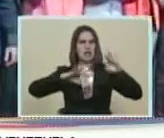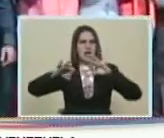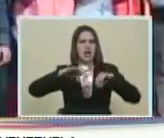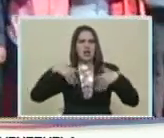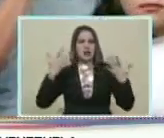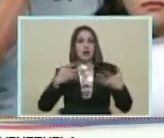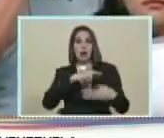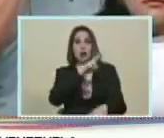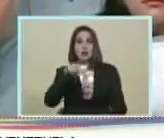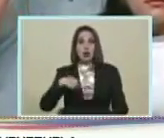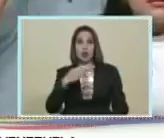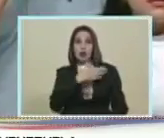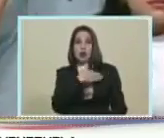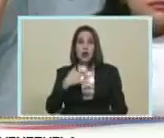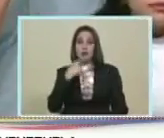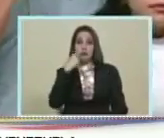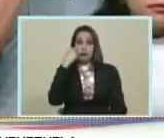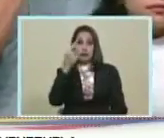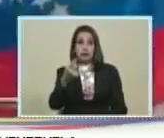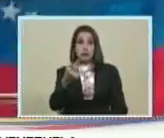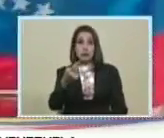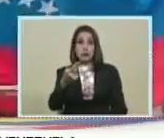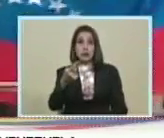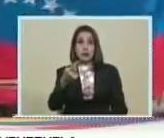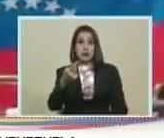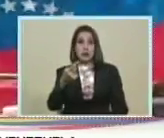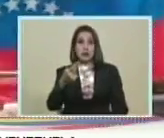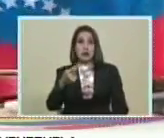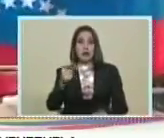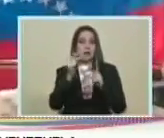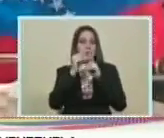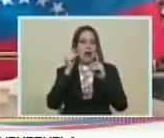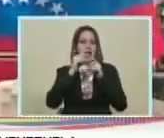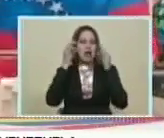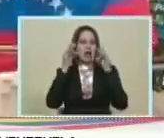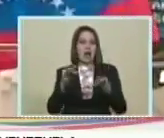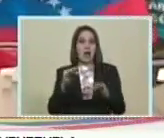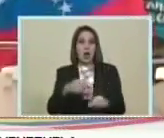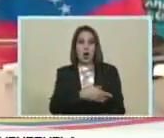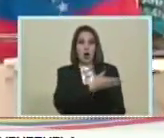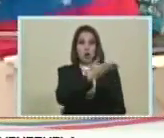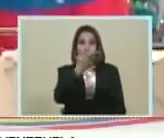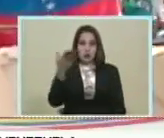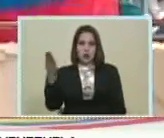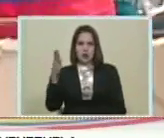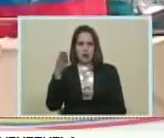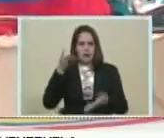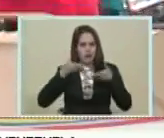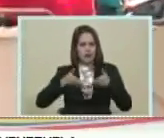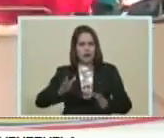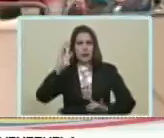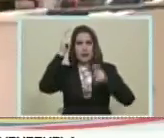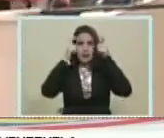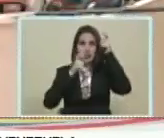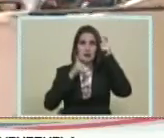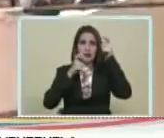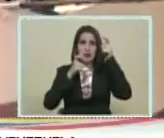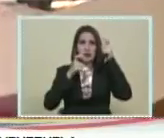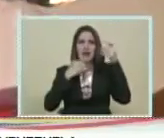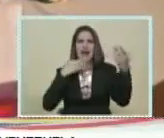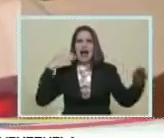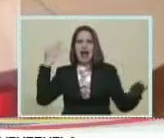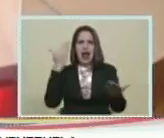Nosotros queremos Expresar En una Gran palabra A usted Como digno Hijo del comandante Hugo Chávez